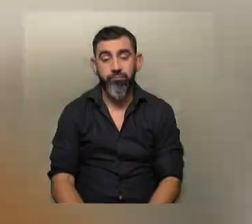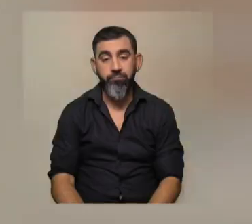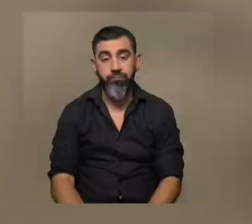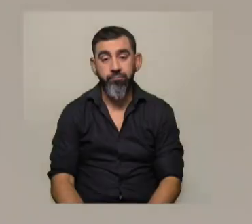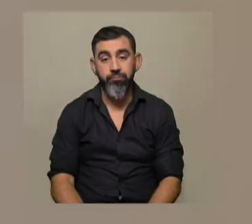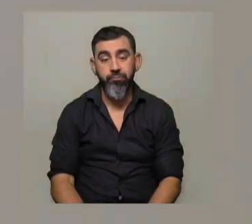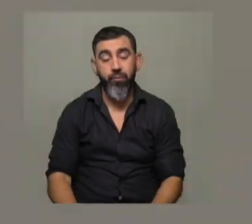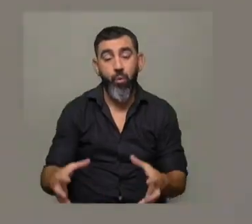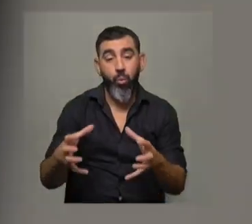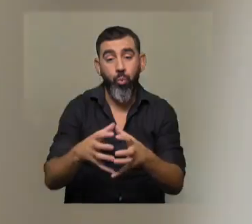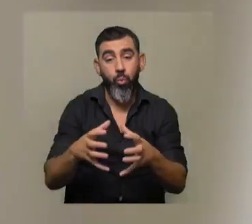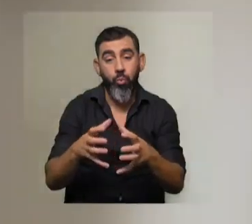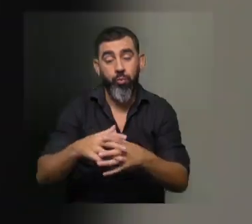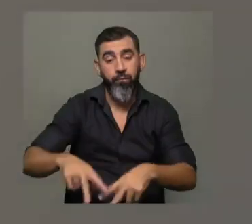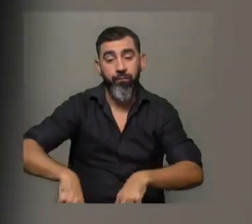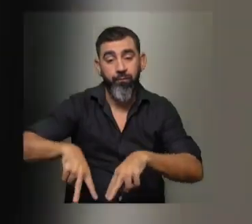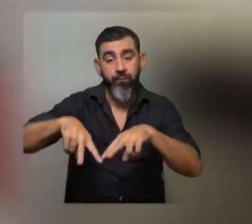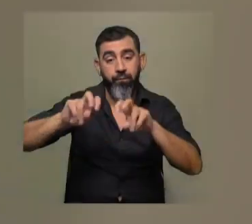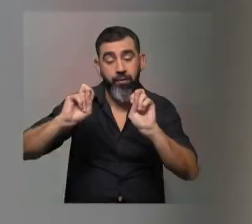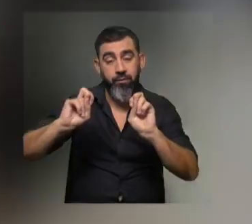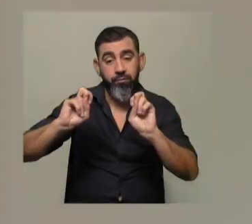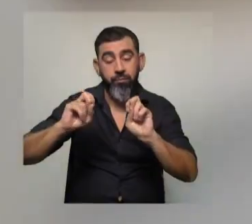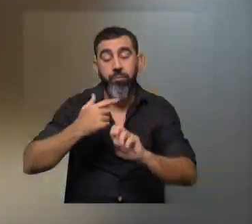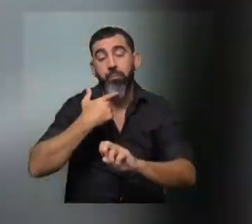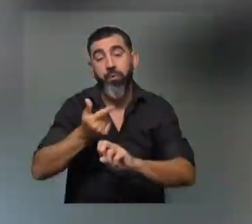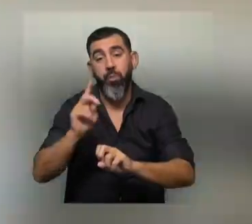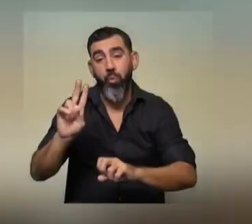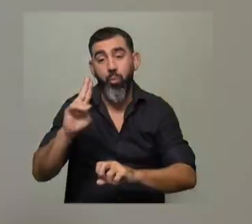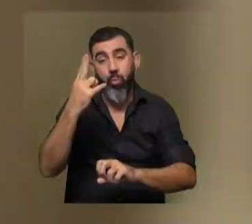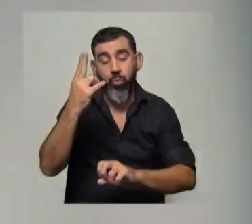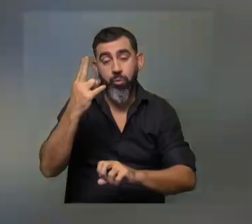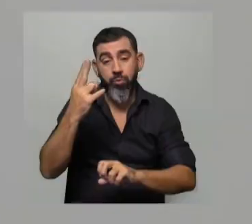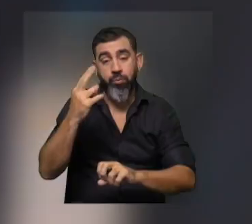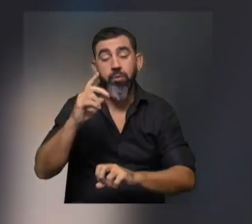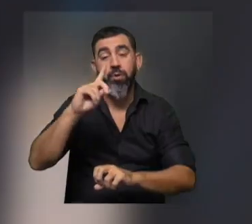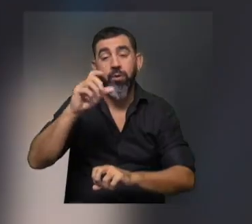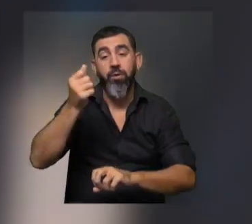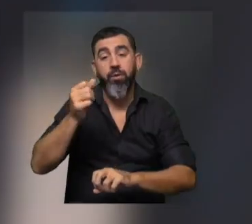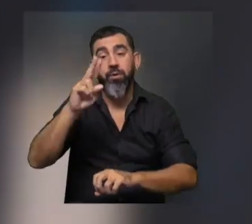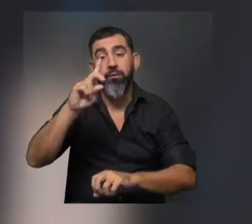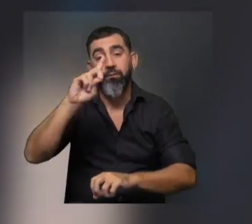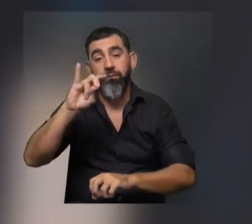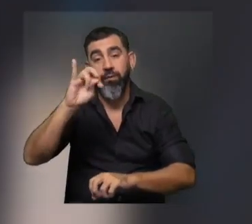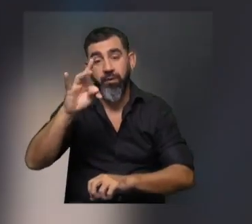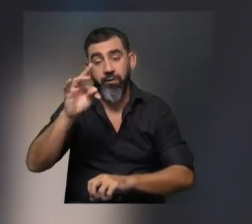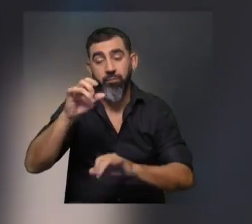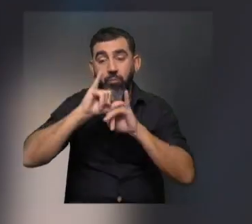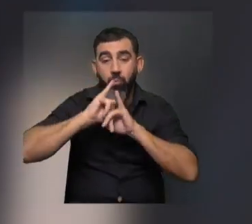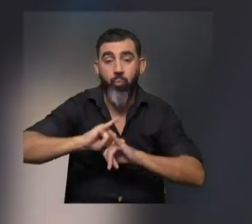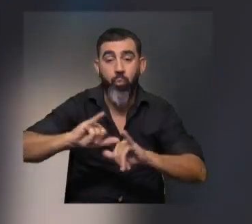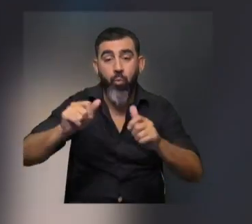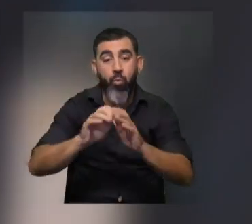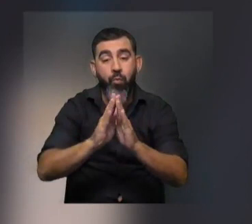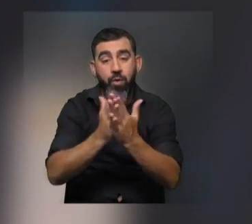Un grupo de investigadores, entre los que se encuentra el uruguayo Marcos David, publicó en la revista Nature un